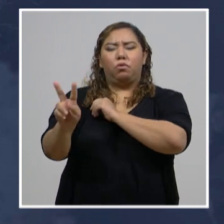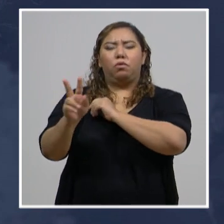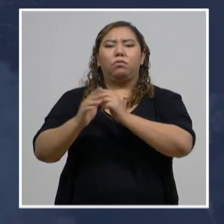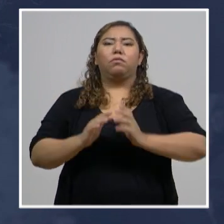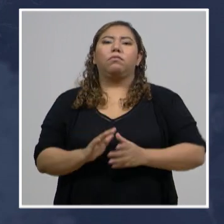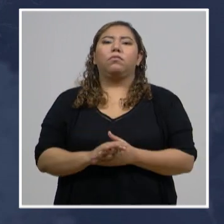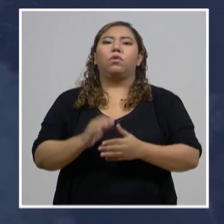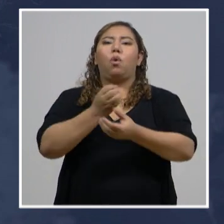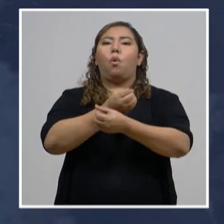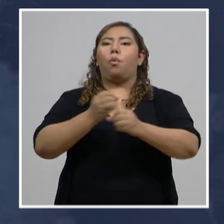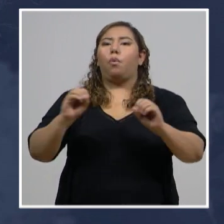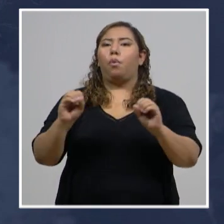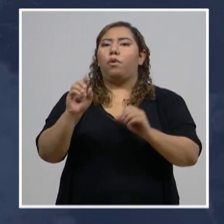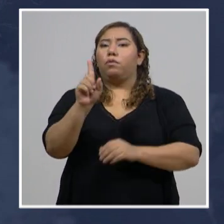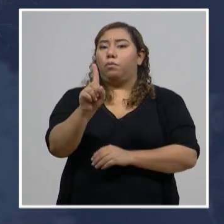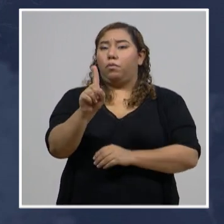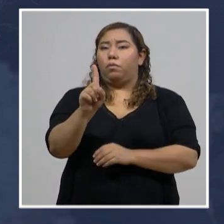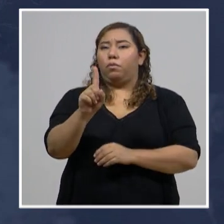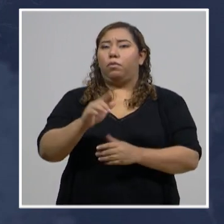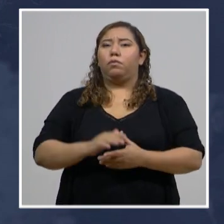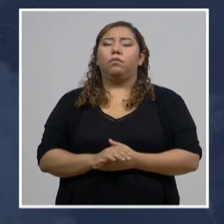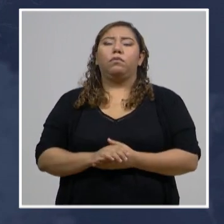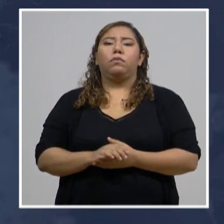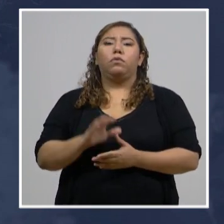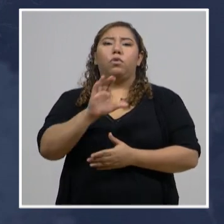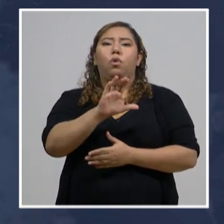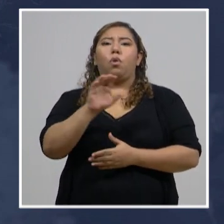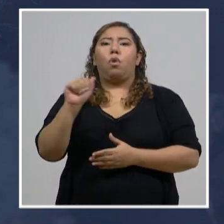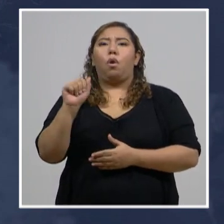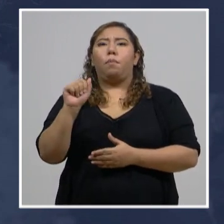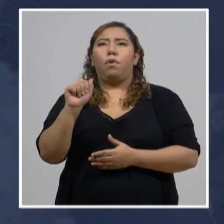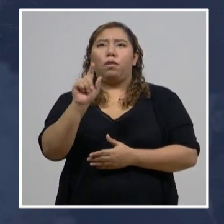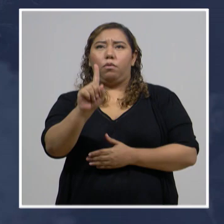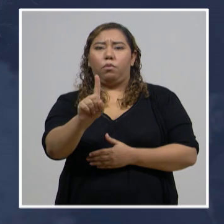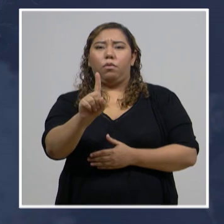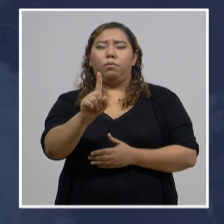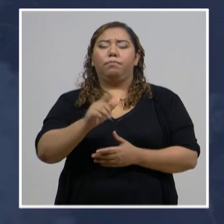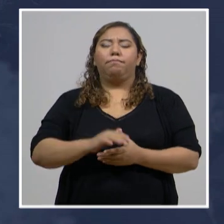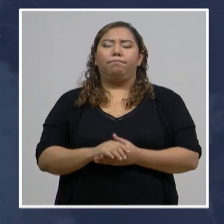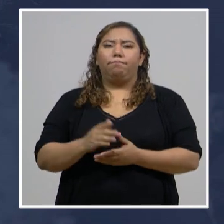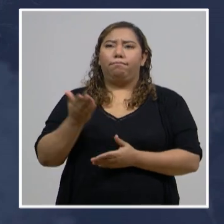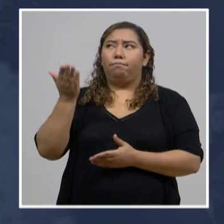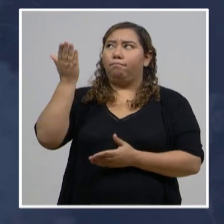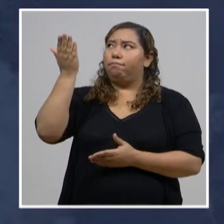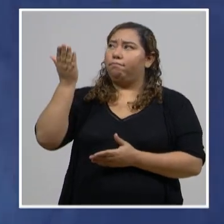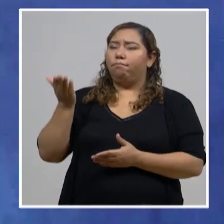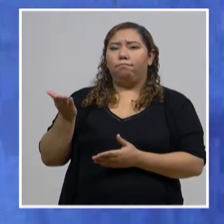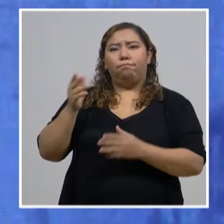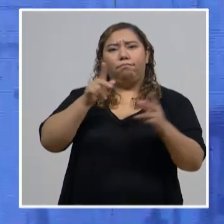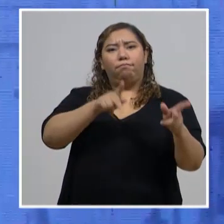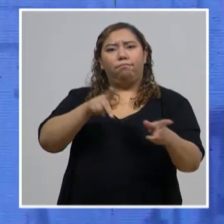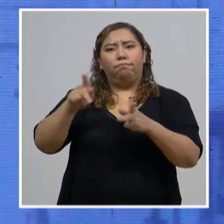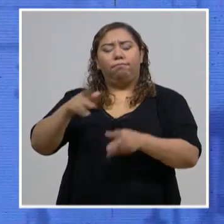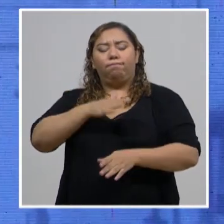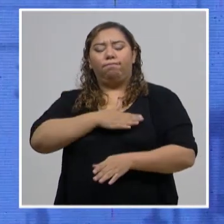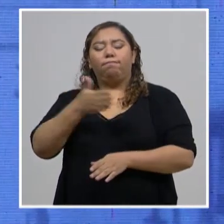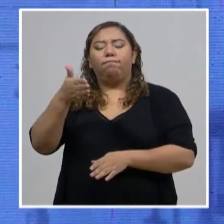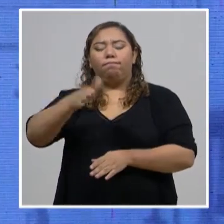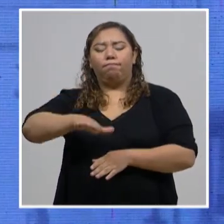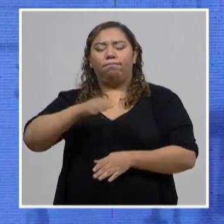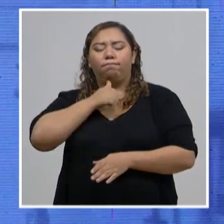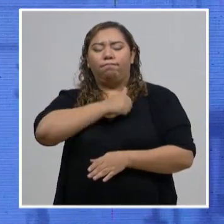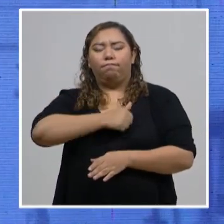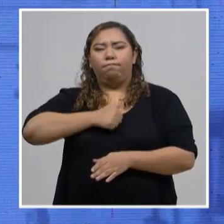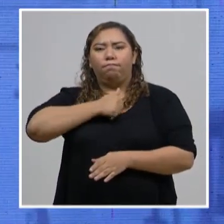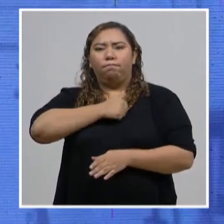ellos. Ocotepeque, una persona más. Y en Comayagua, otro compatriota más que lamentablemente ha perdido la vida. Y en